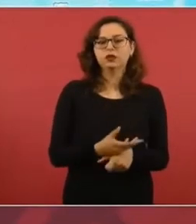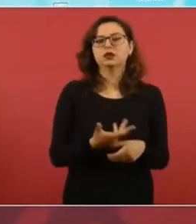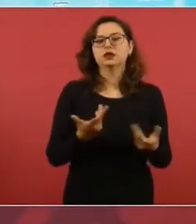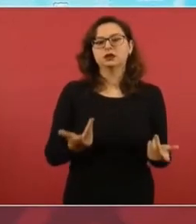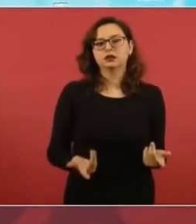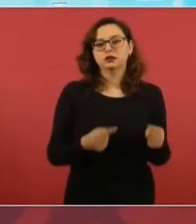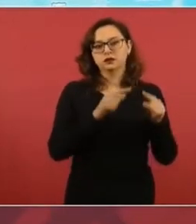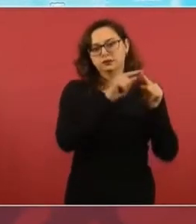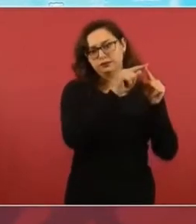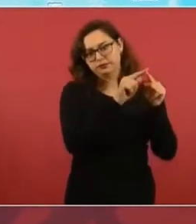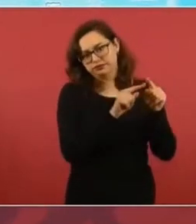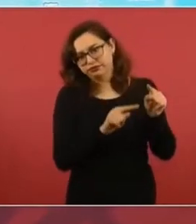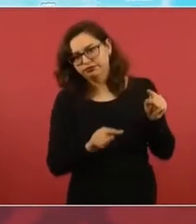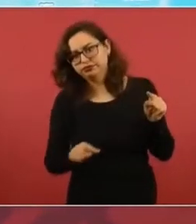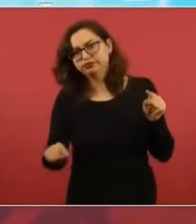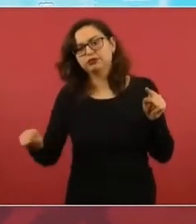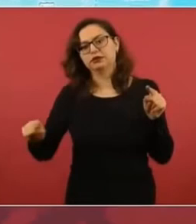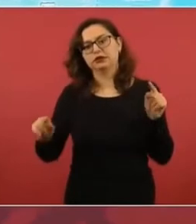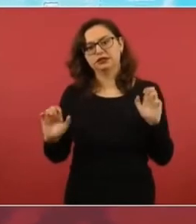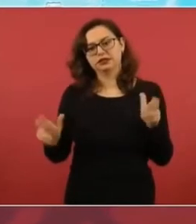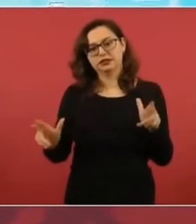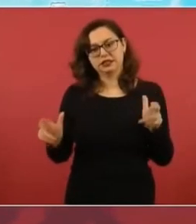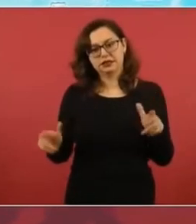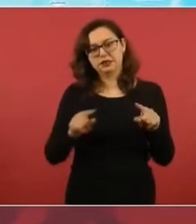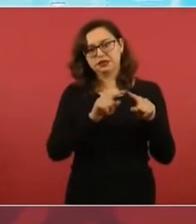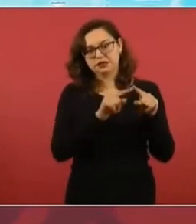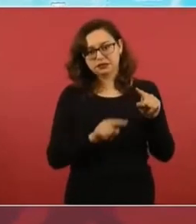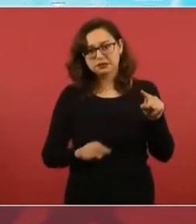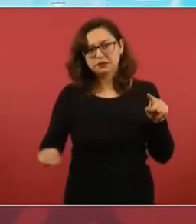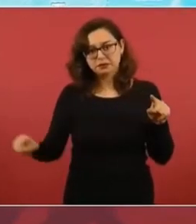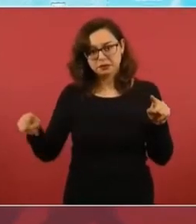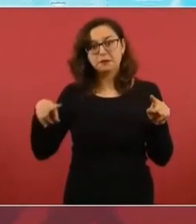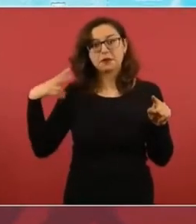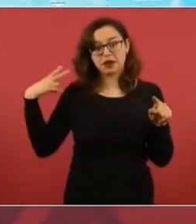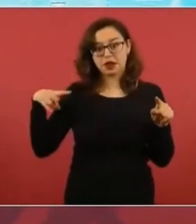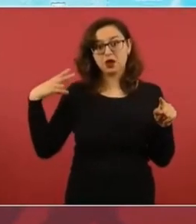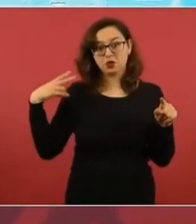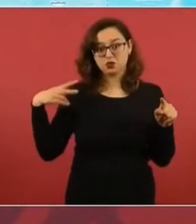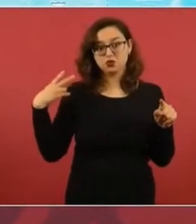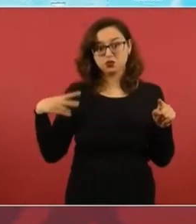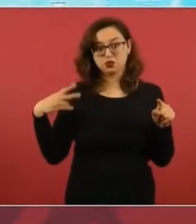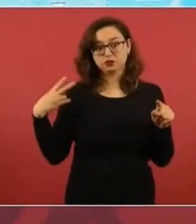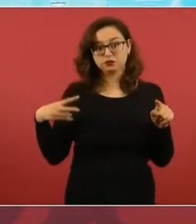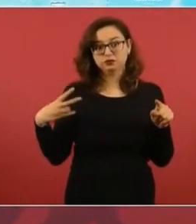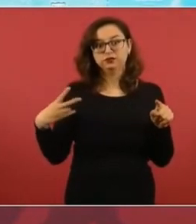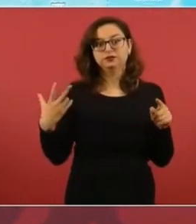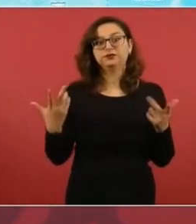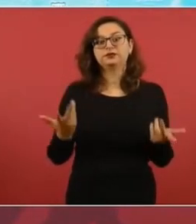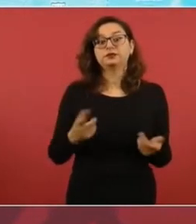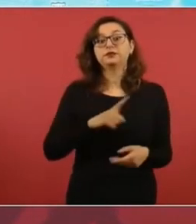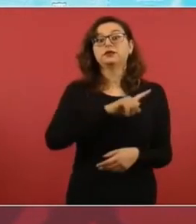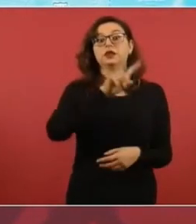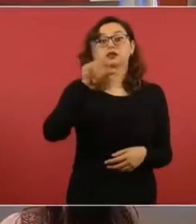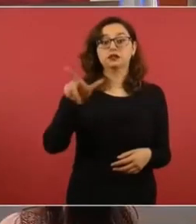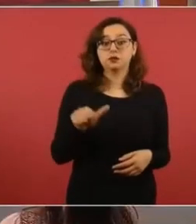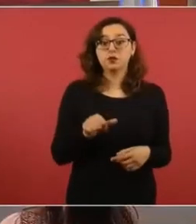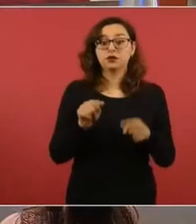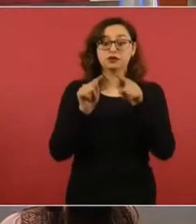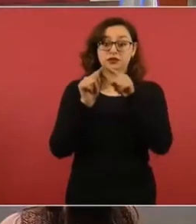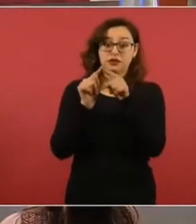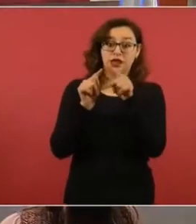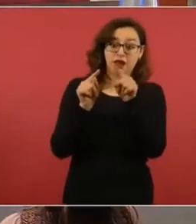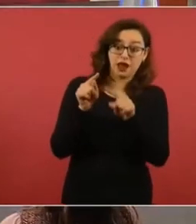a Palenque. Porque hasta aquí, a